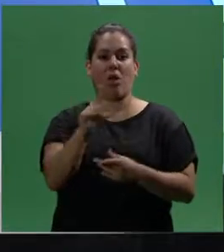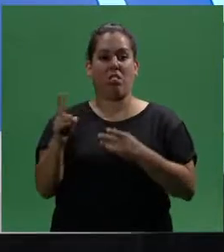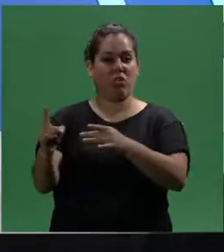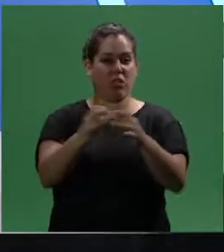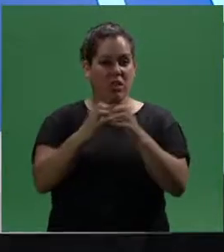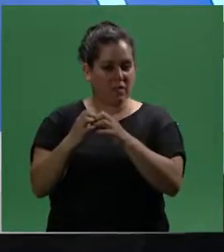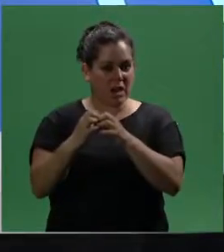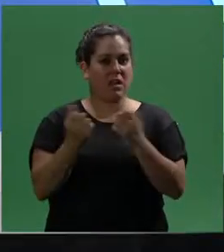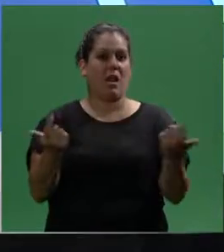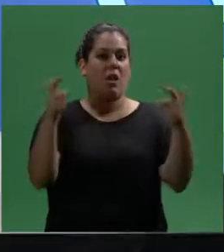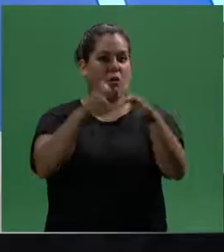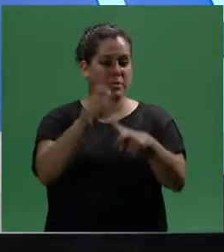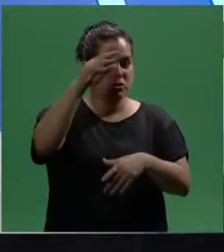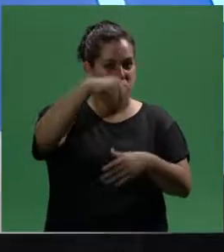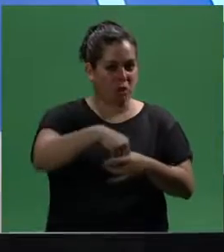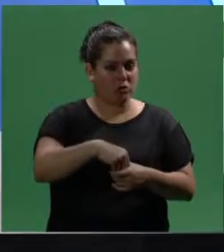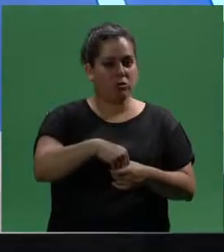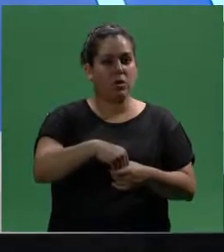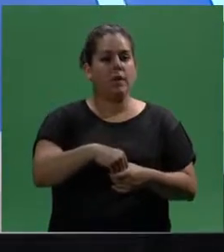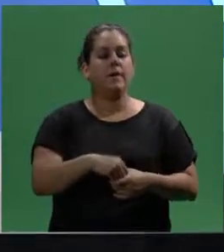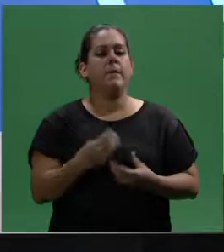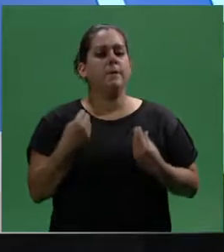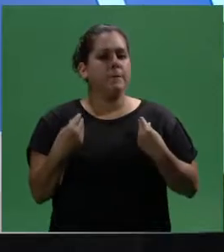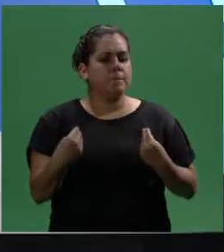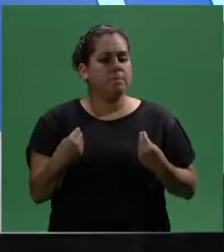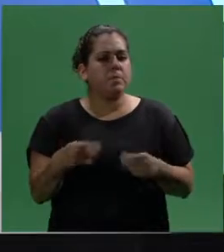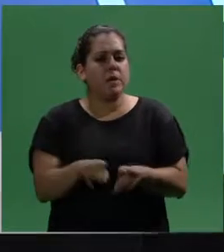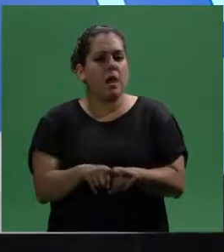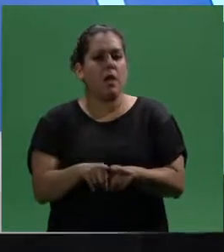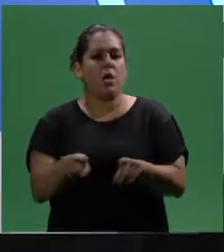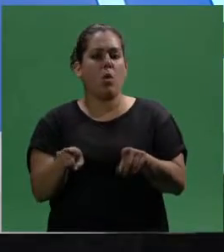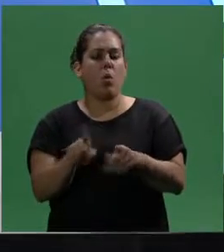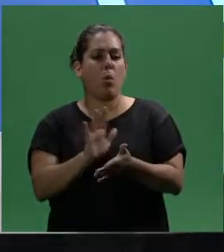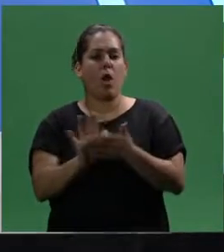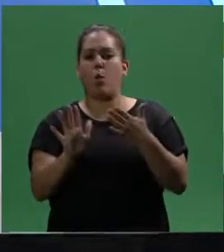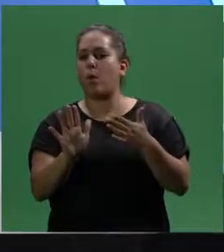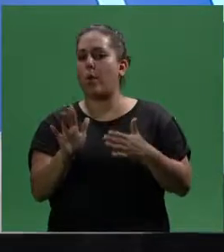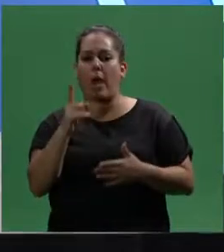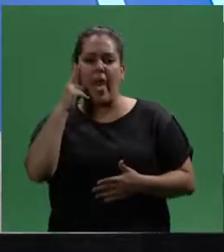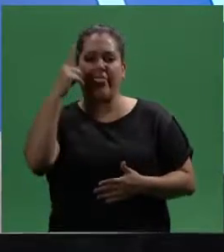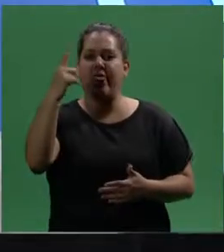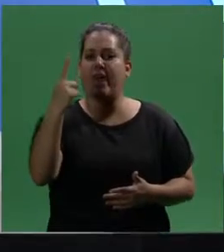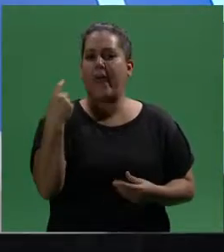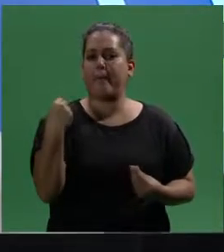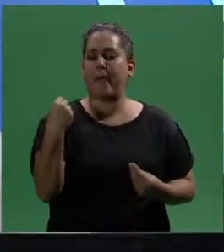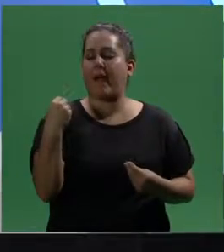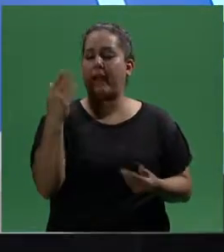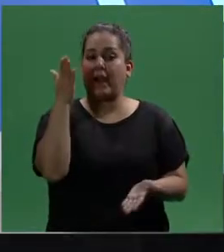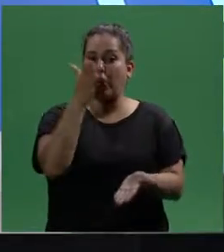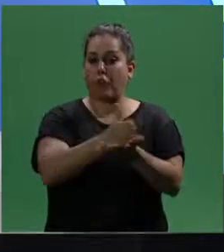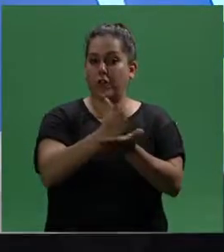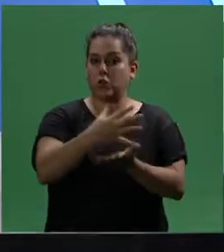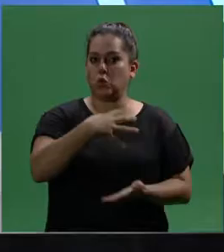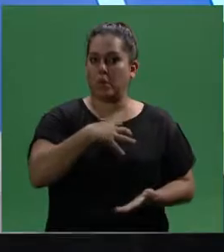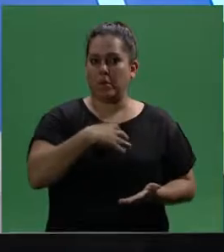debate dentro de la comisión, es avanzar hacia un nuevo paradigma que los